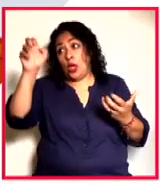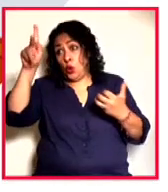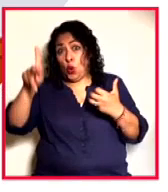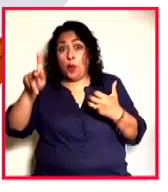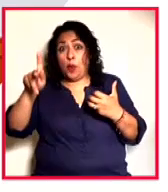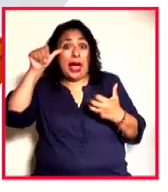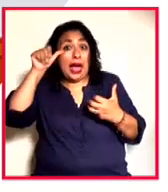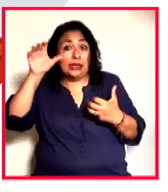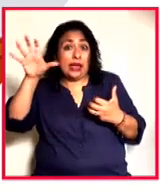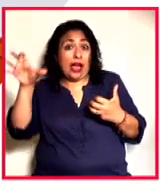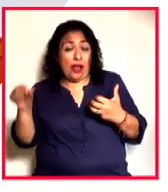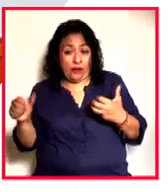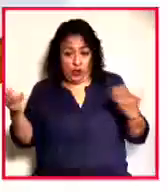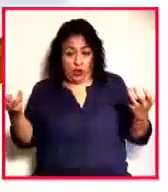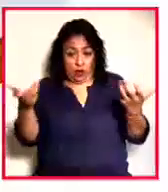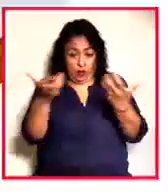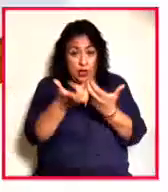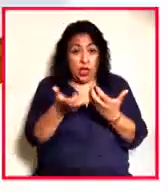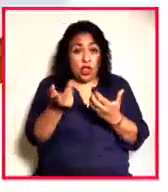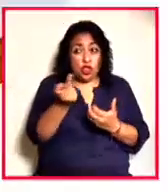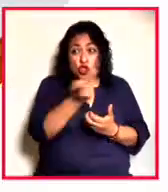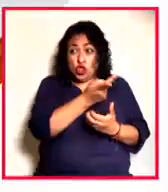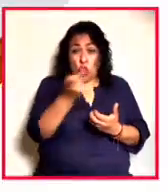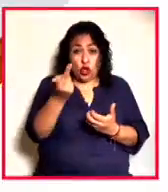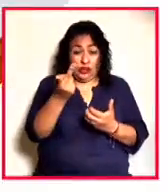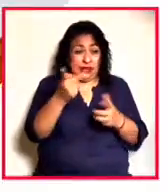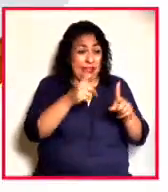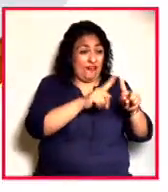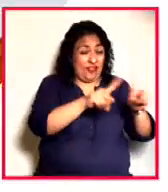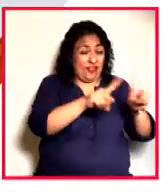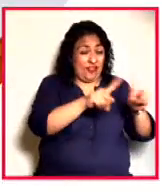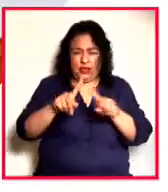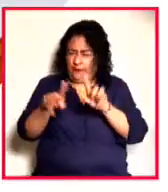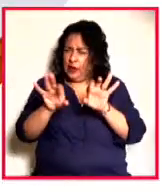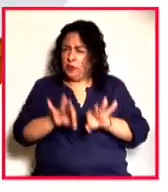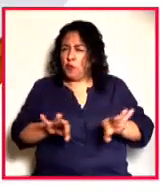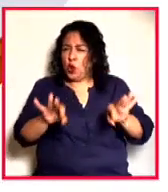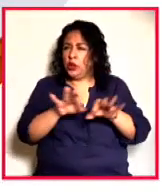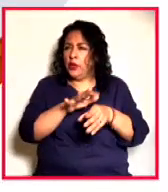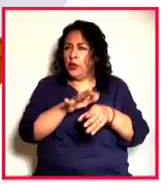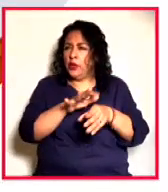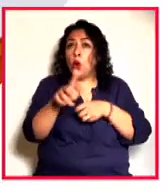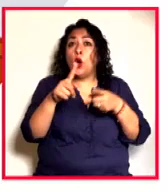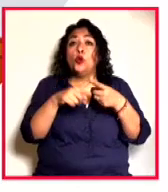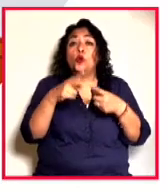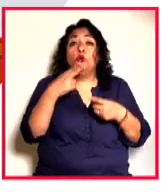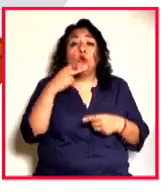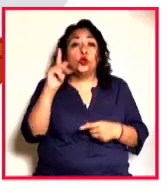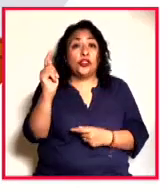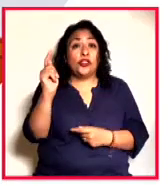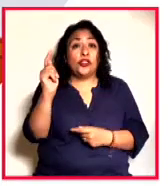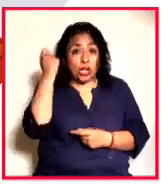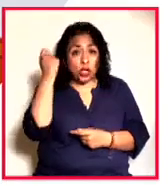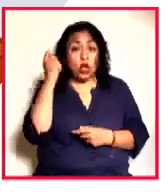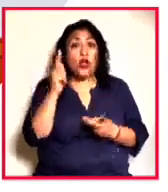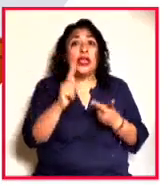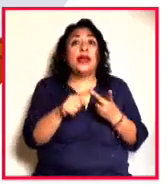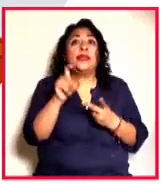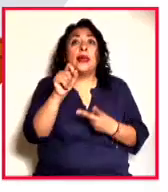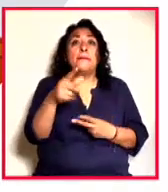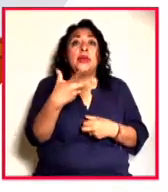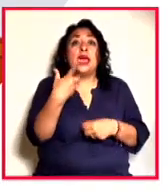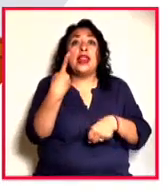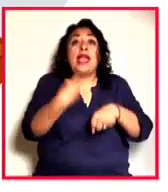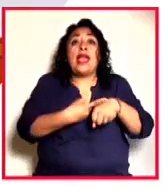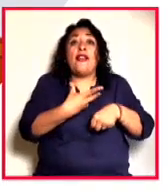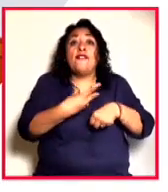diferencias entre estos dos mundos, las más importantes, creo yo, son las tecnológicas y las epidemiológicas.